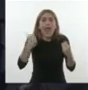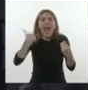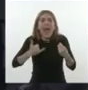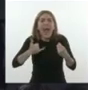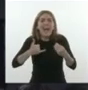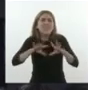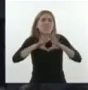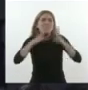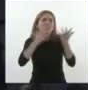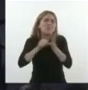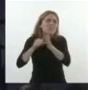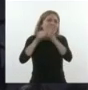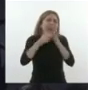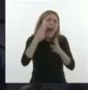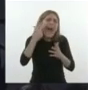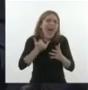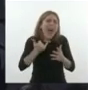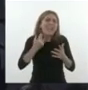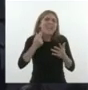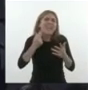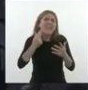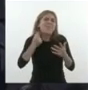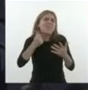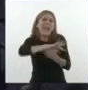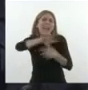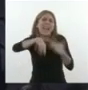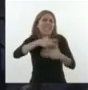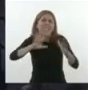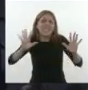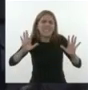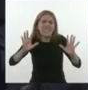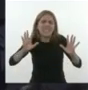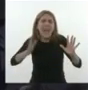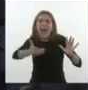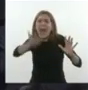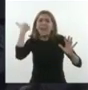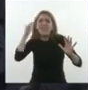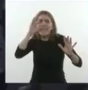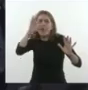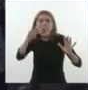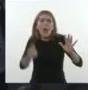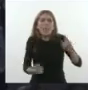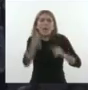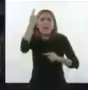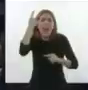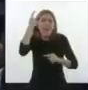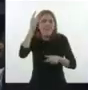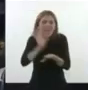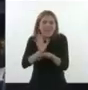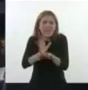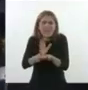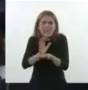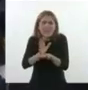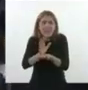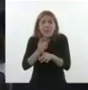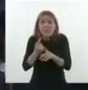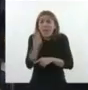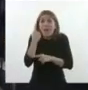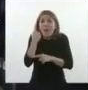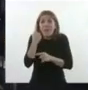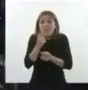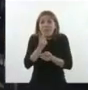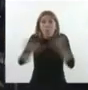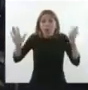internacional sin precedentes. Sin precedentes no solo por lo profunda, lo larga, sino por lo novedosa. Nunca había